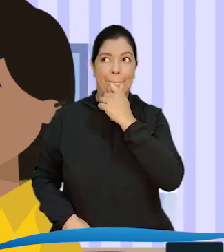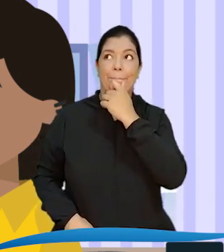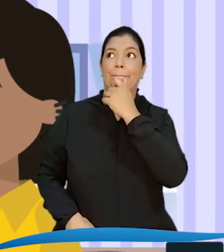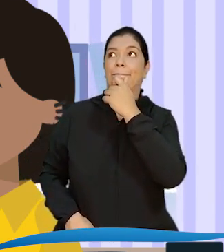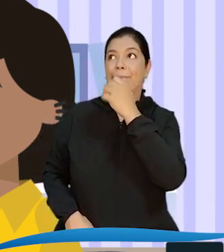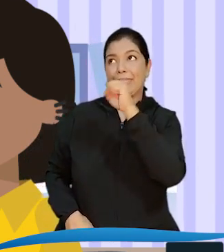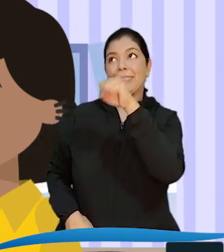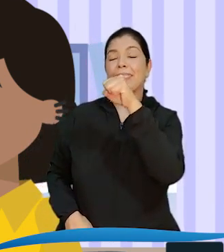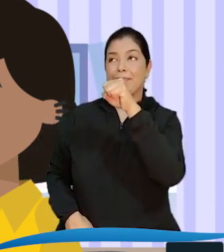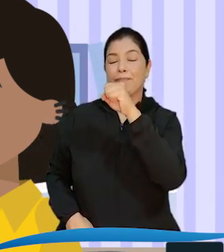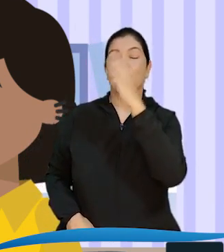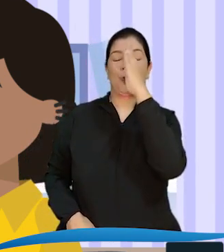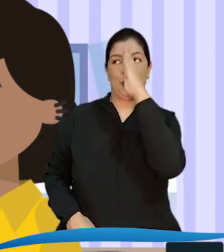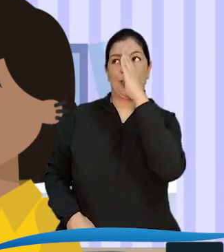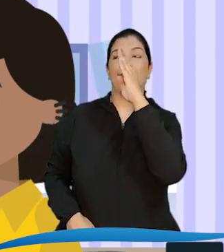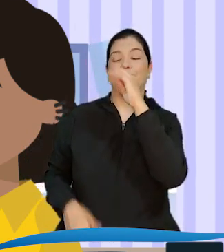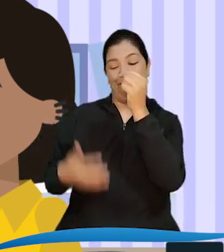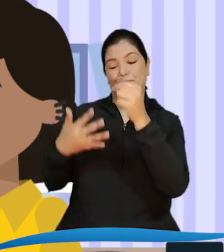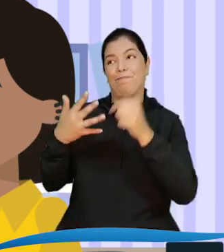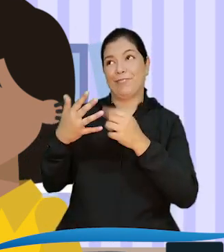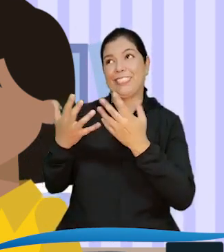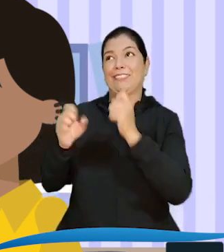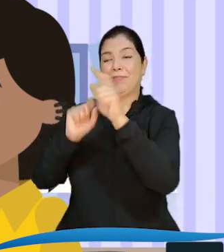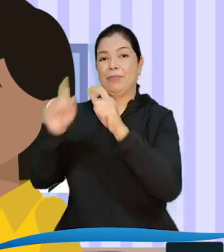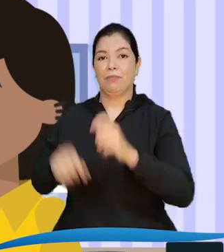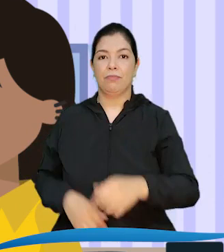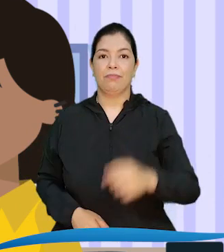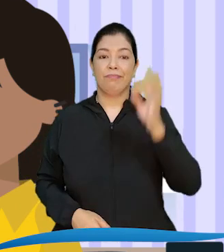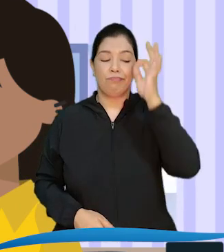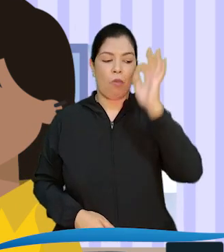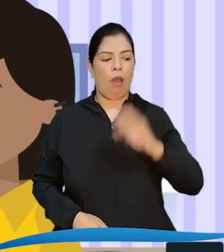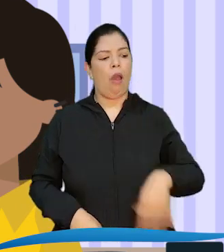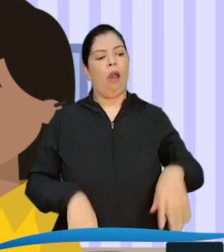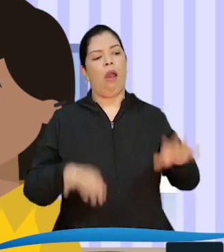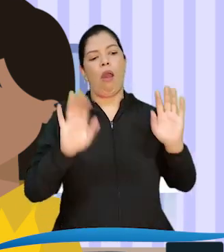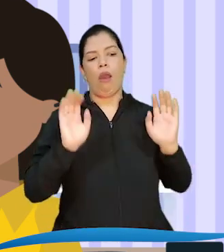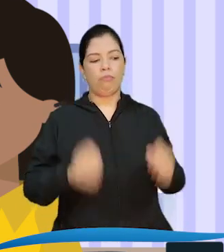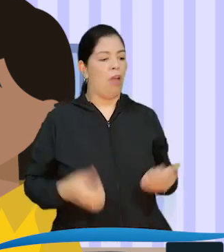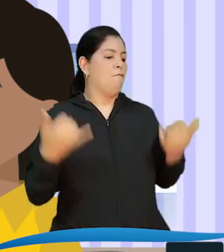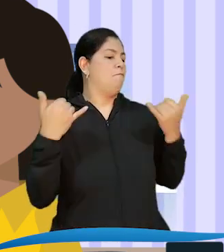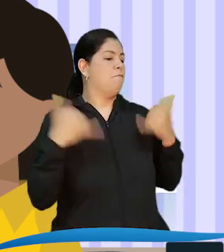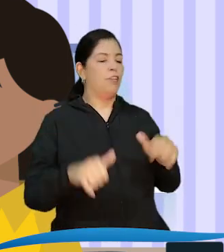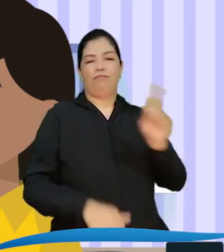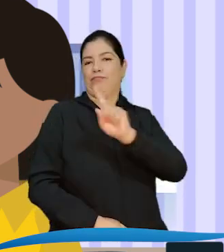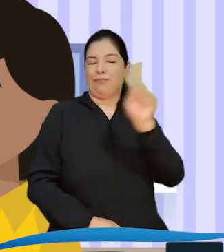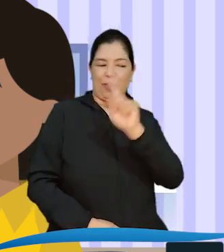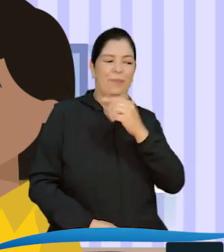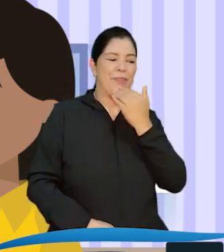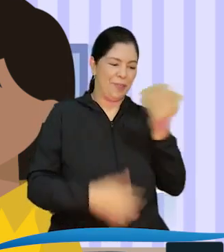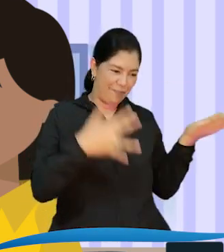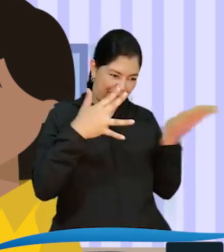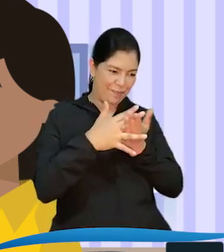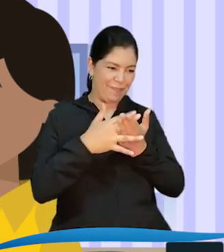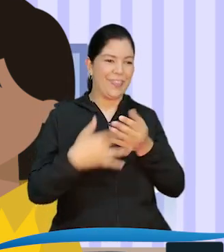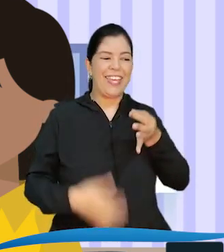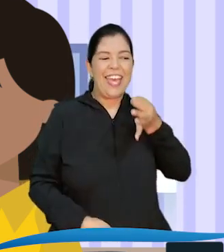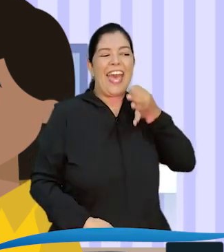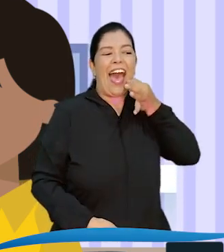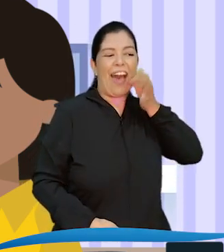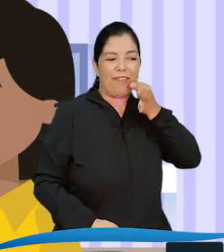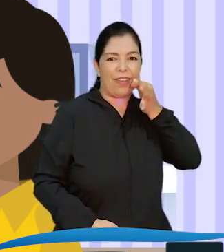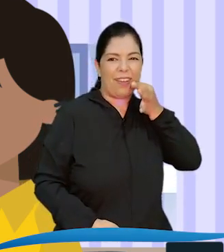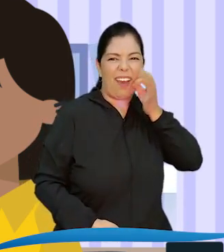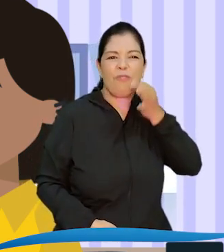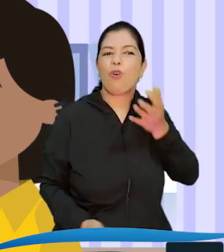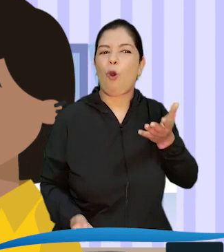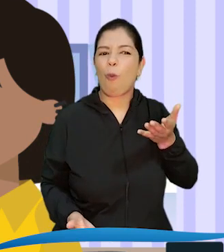la verdad sí nos quedan algunas dudas Ah, no, así no nos podemos despedir Mejor hagamos una pausa para tomar café Y